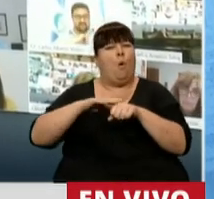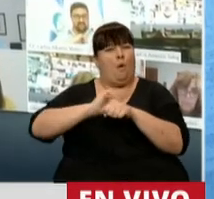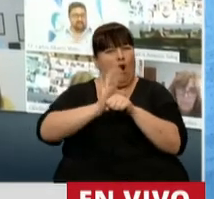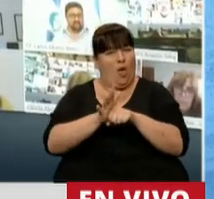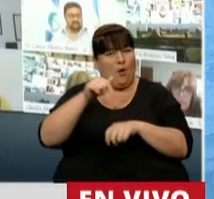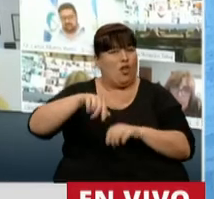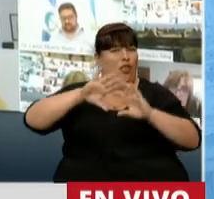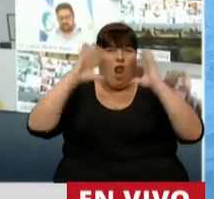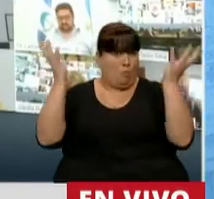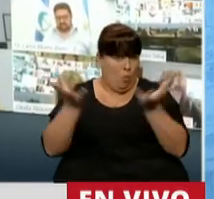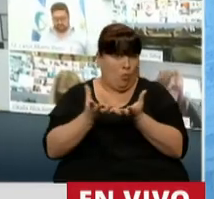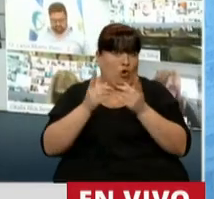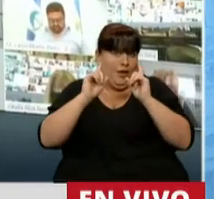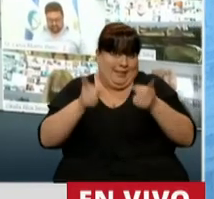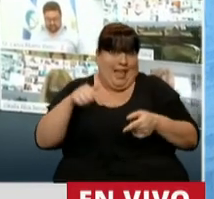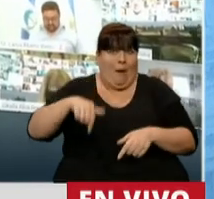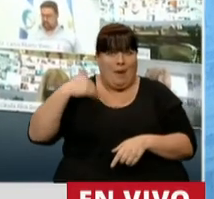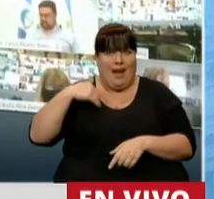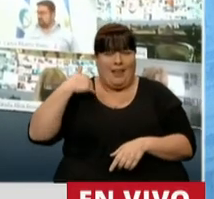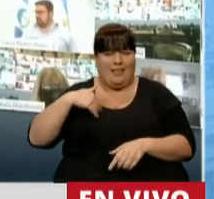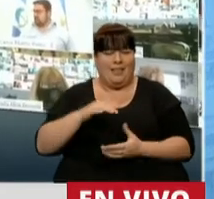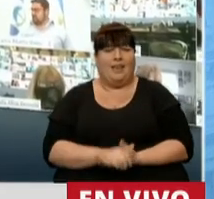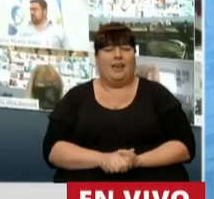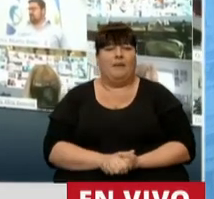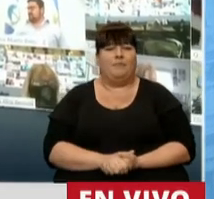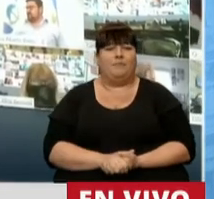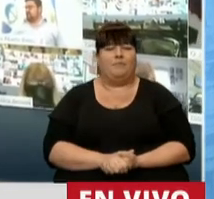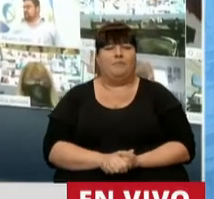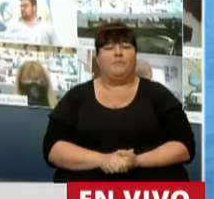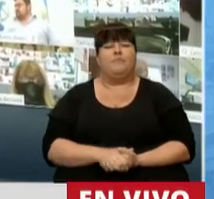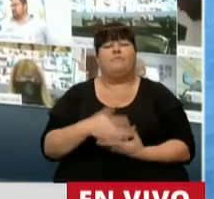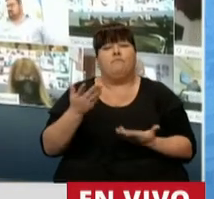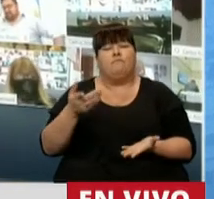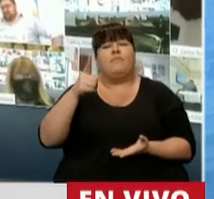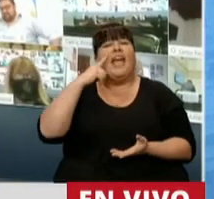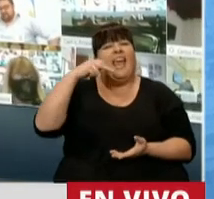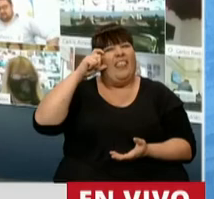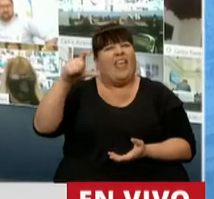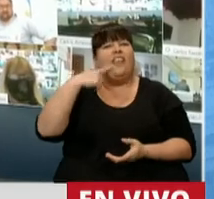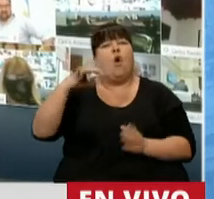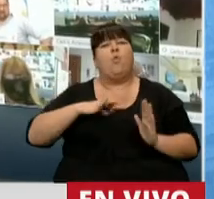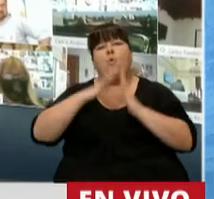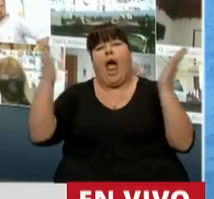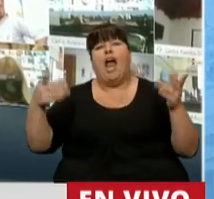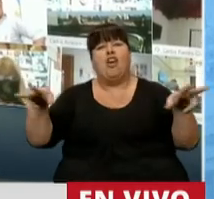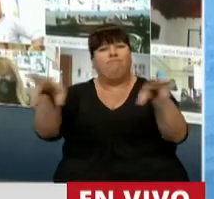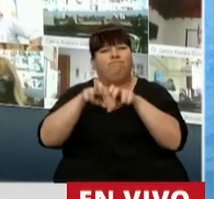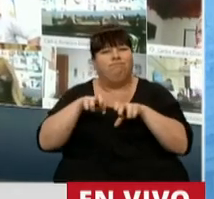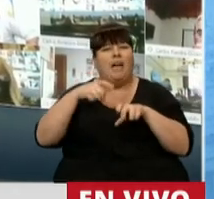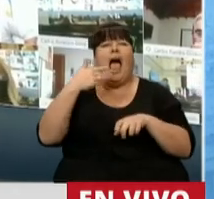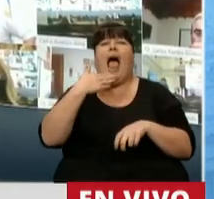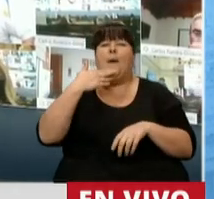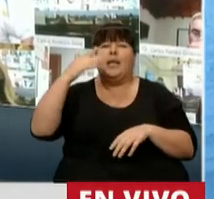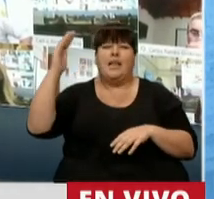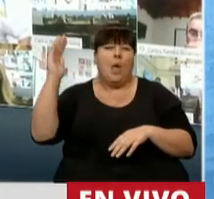en todo el mundo y, por supuesto, también en nuestro país. El INDEC justamente estimó una caída interanual del PIB para el